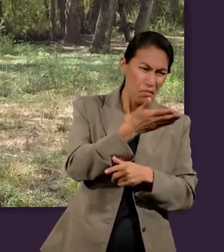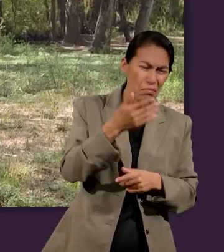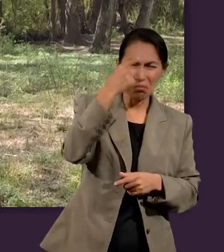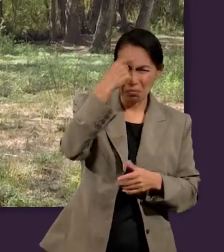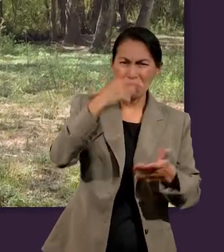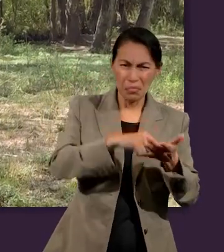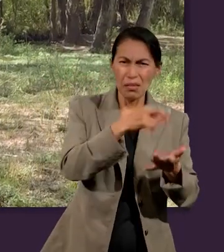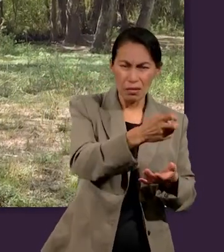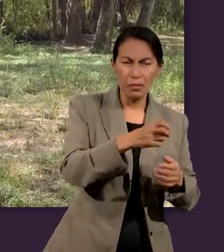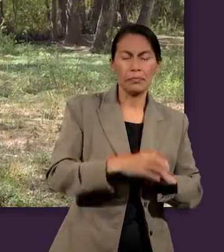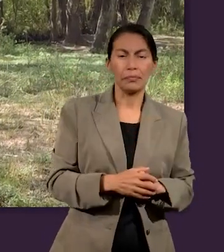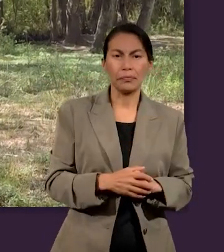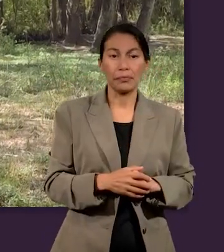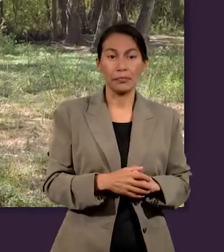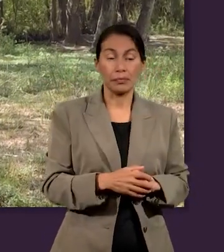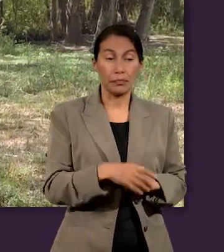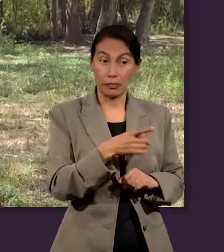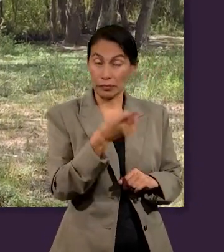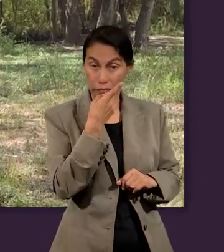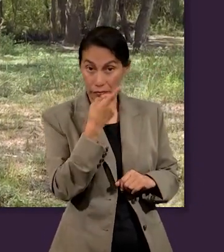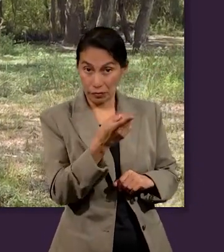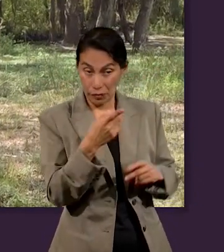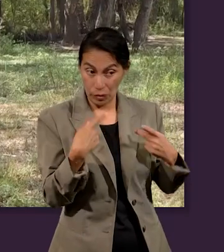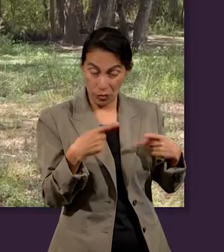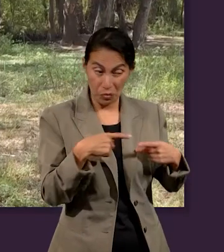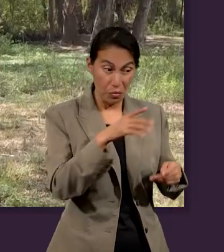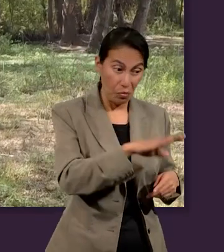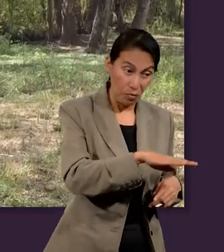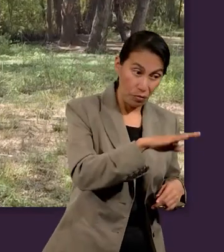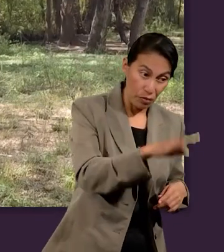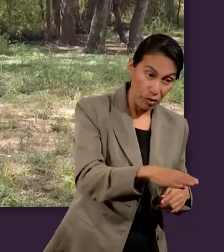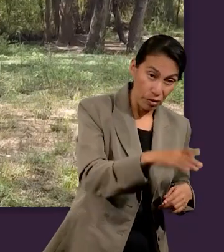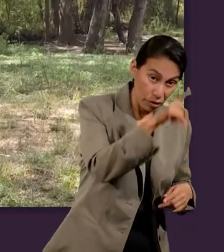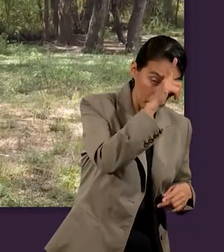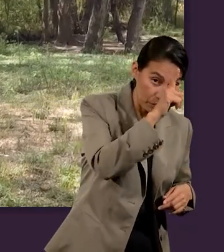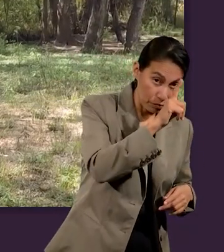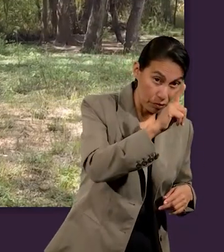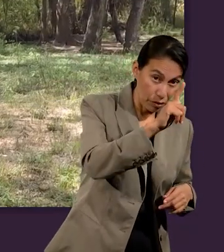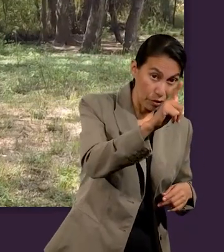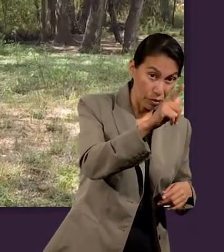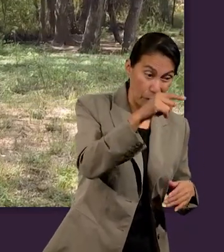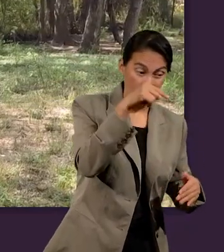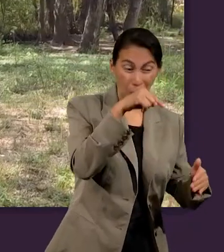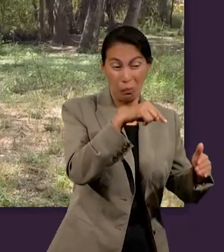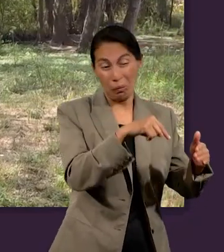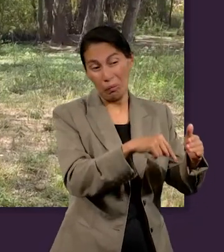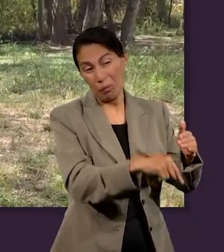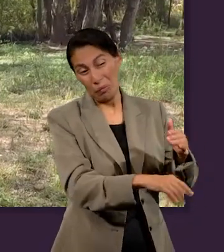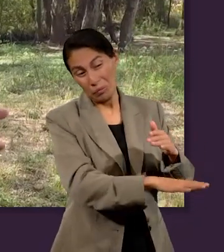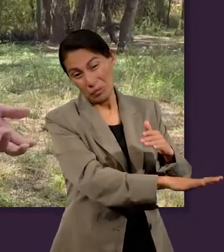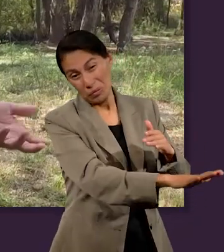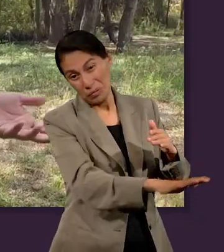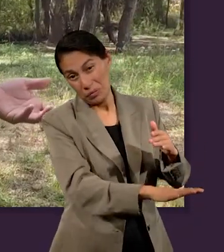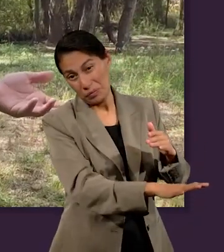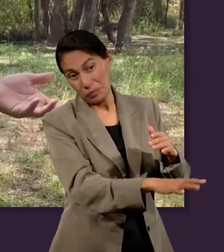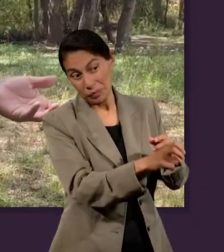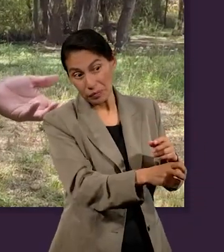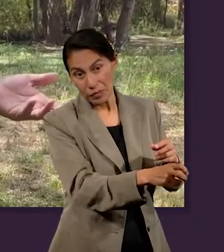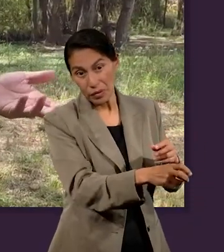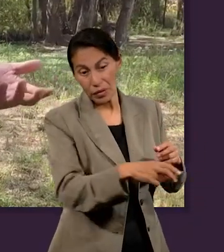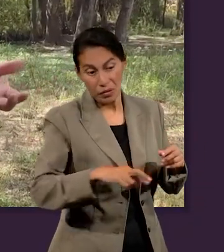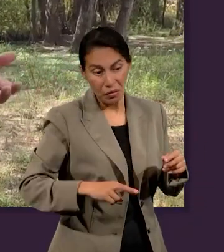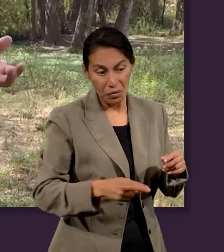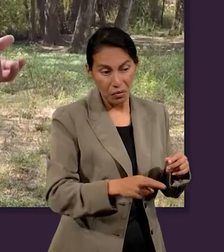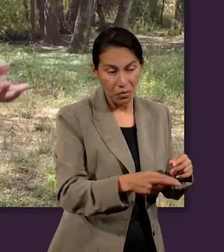grecorromano, llegaba un momento en el que quien había muerto y su espíritu se había ido al inframundo,